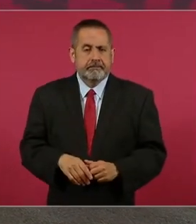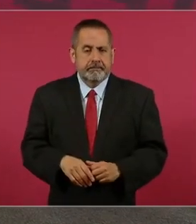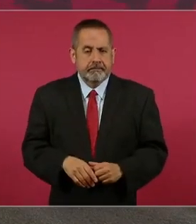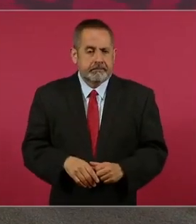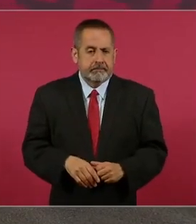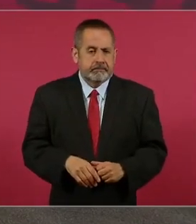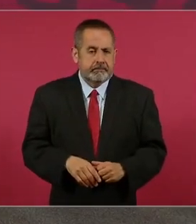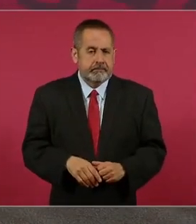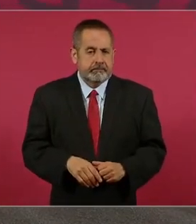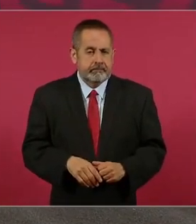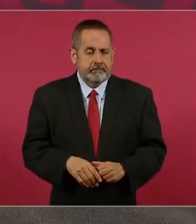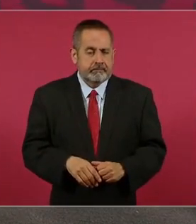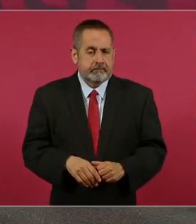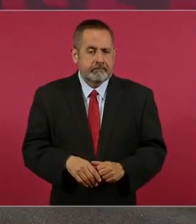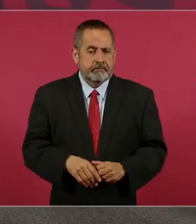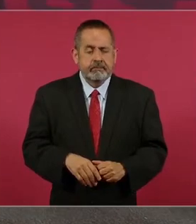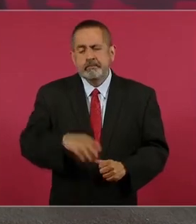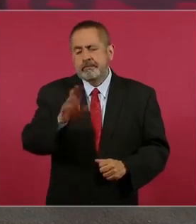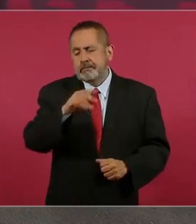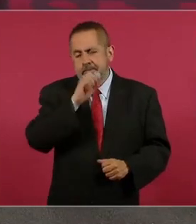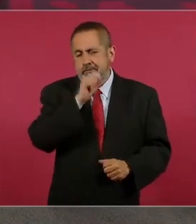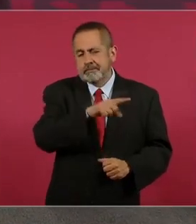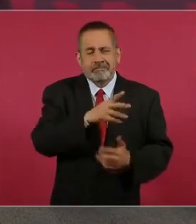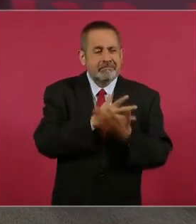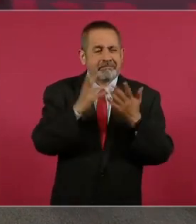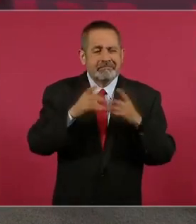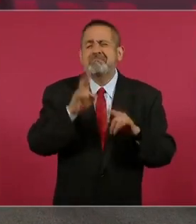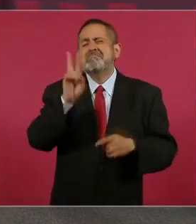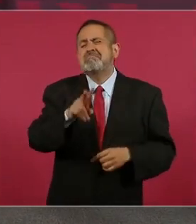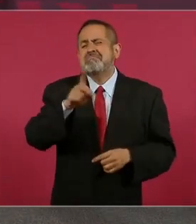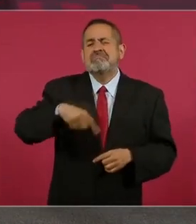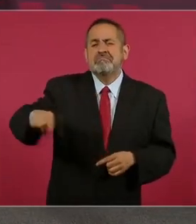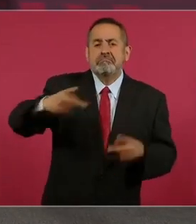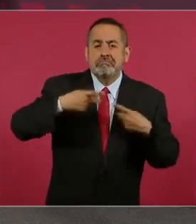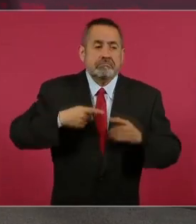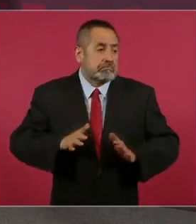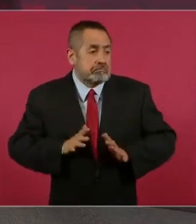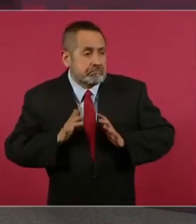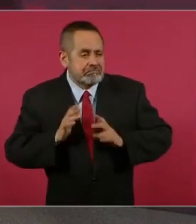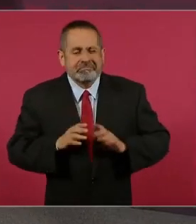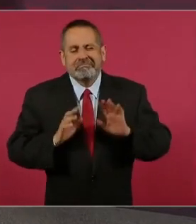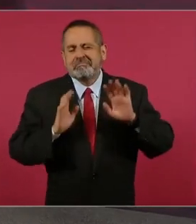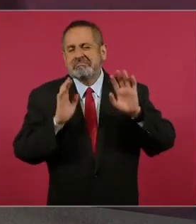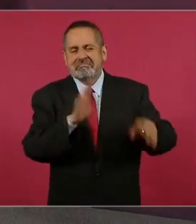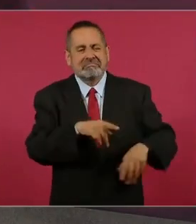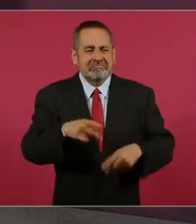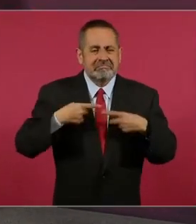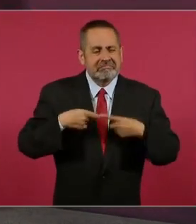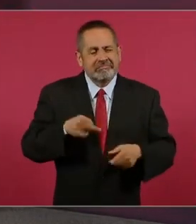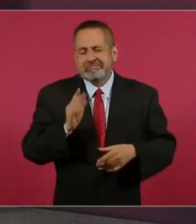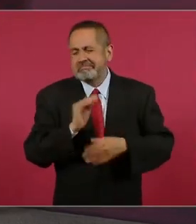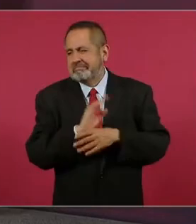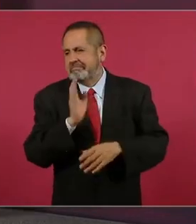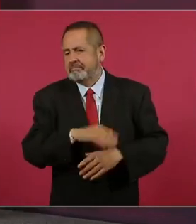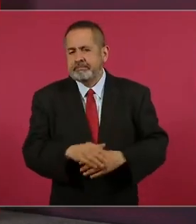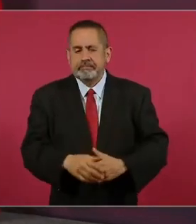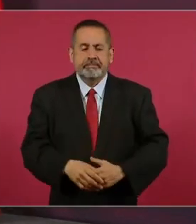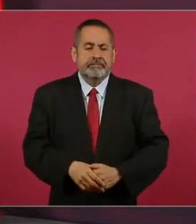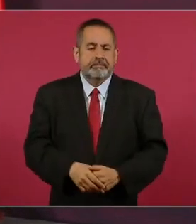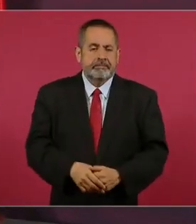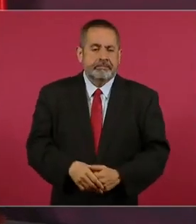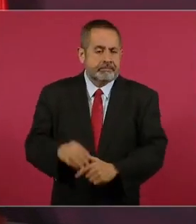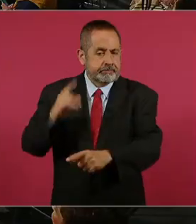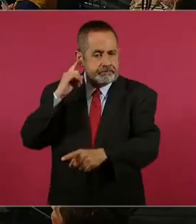la gente. Tampoco, porque ya la gente ya… ¿Crees que la Corte viene asesorada a Juan por usurpación de